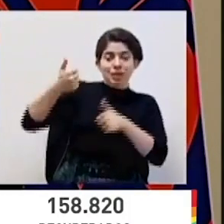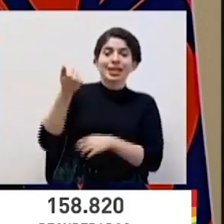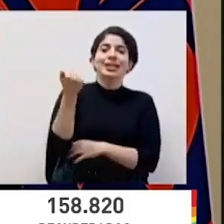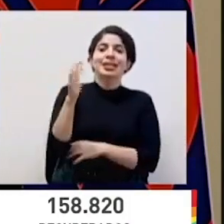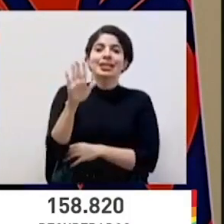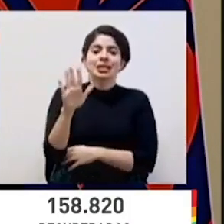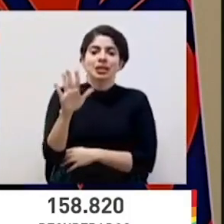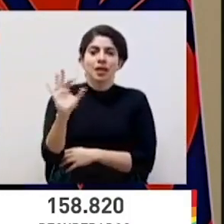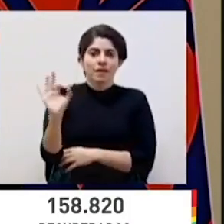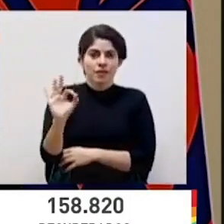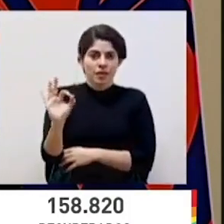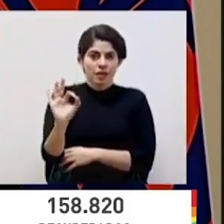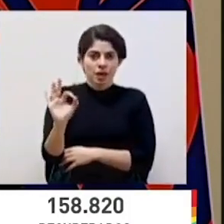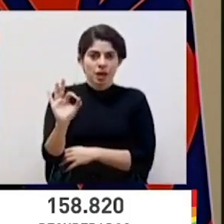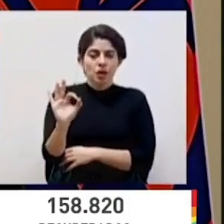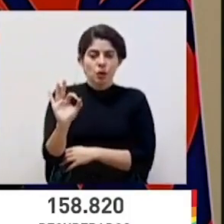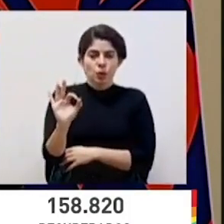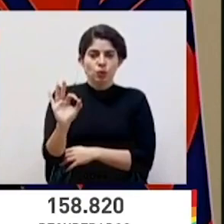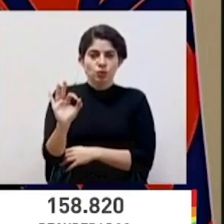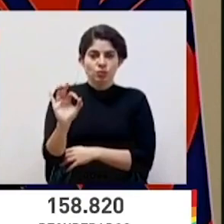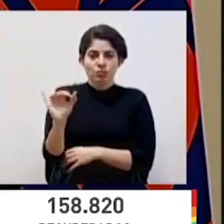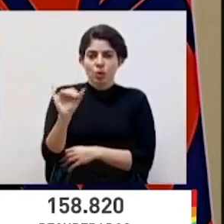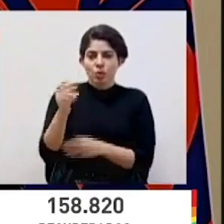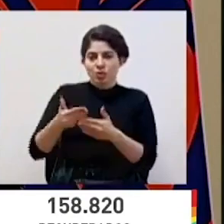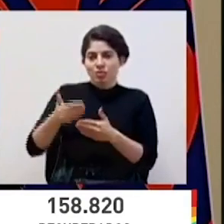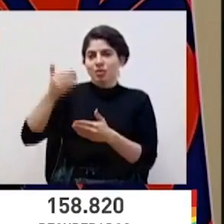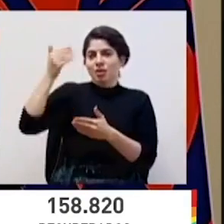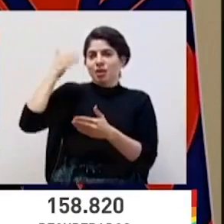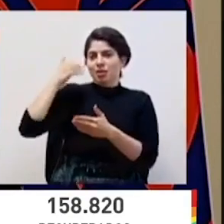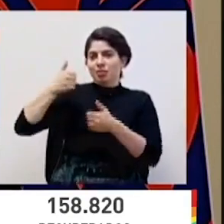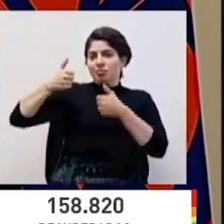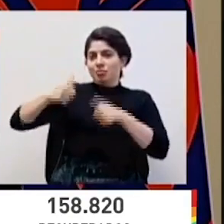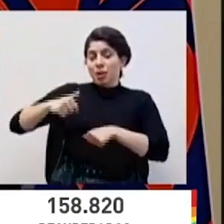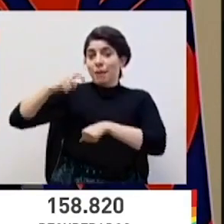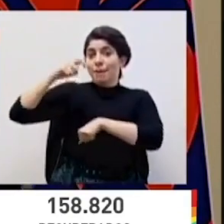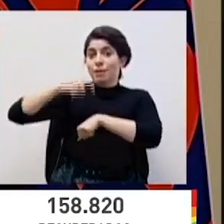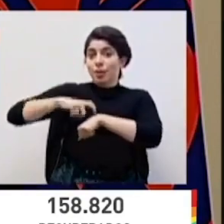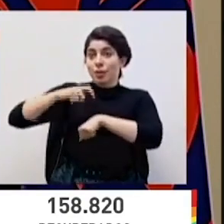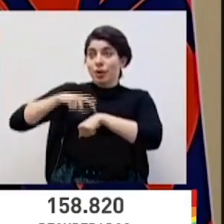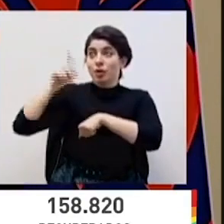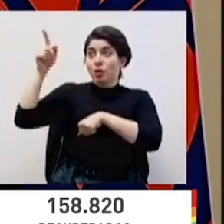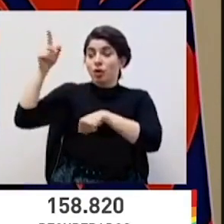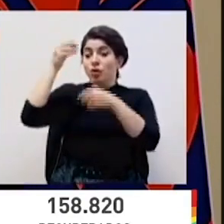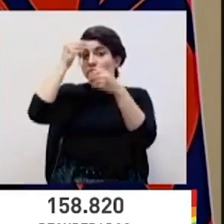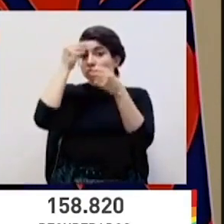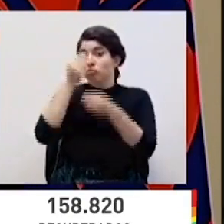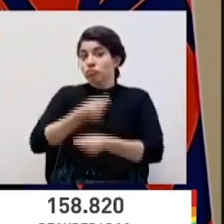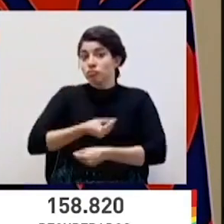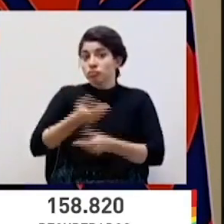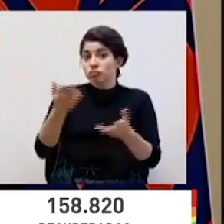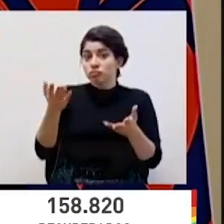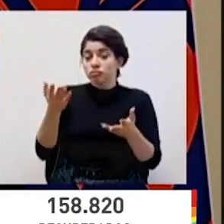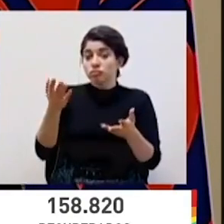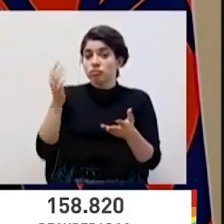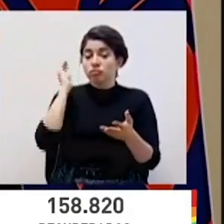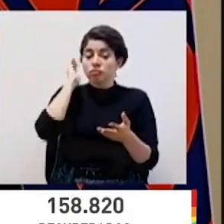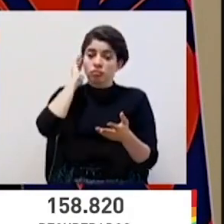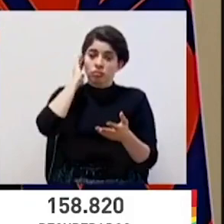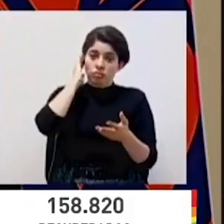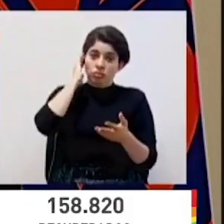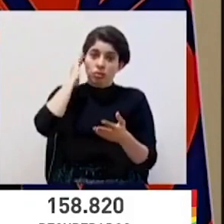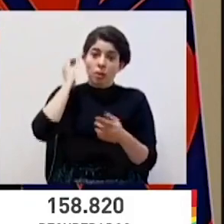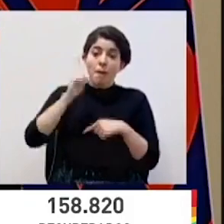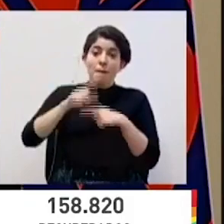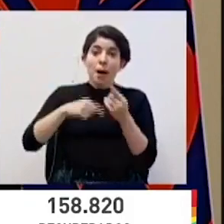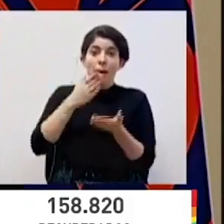15 de febrero, tal cual fue establecido desde el momento en que se anunció que se iba a detener